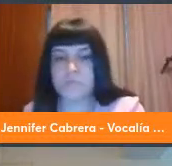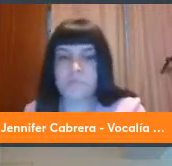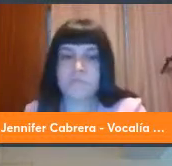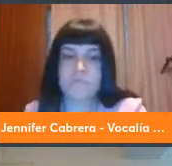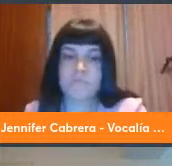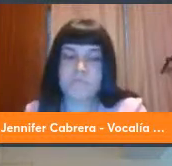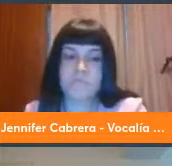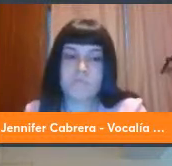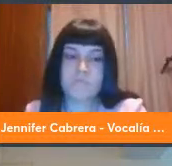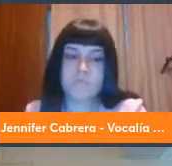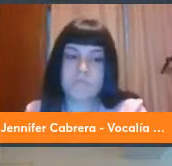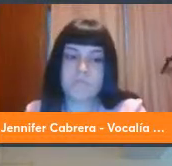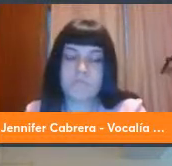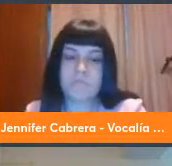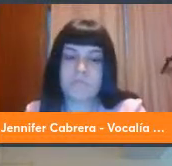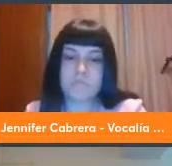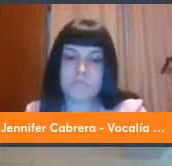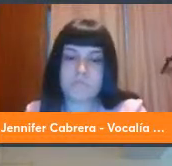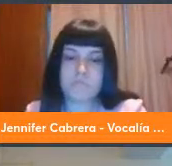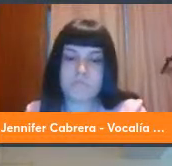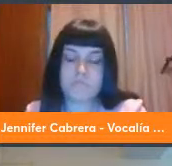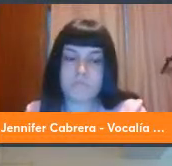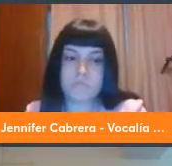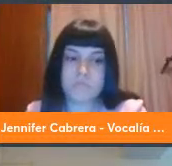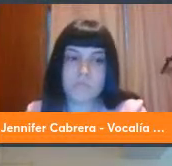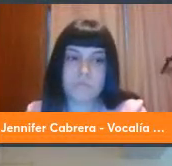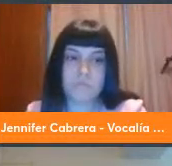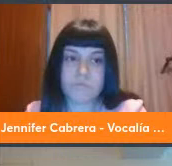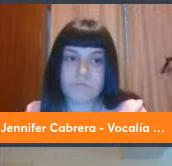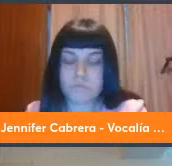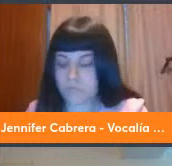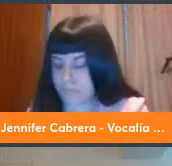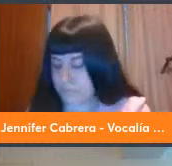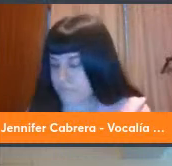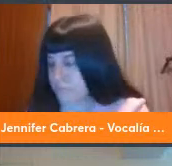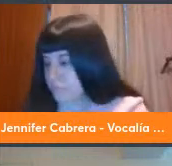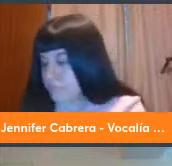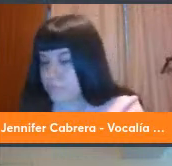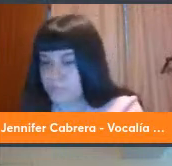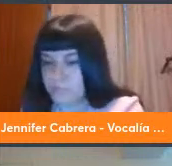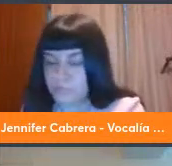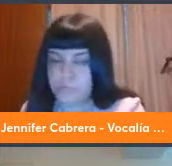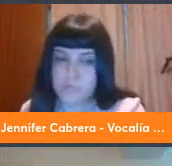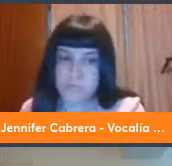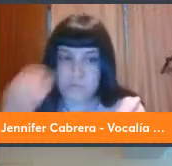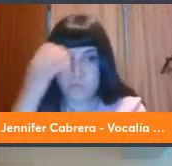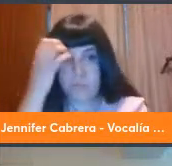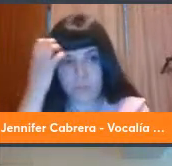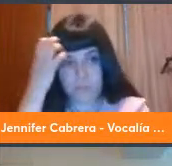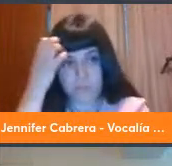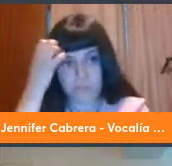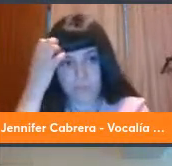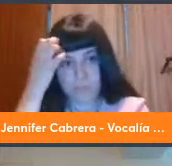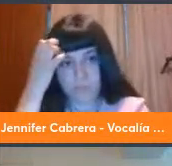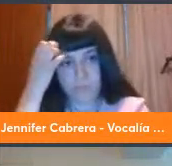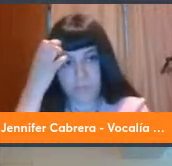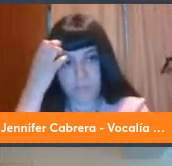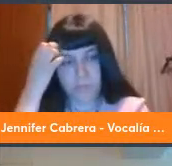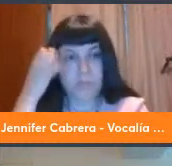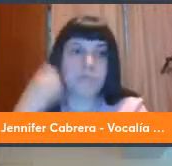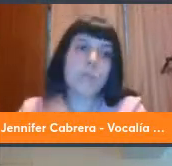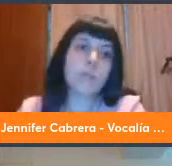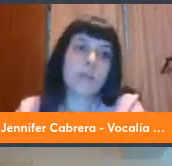en el segundo ámbito el ámbito de la investigación es mucho lo que se puede decir yo quiero plantear esto más bien como un desafío